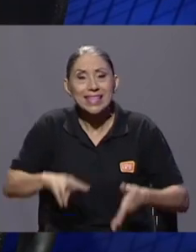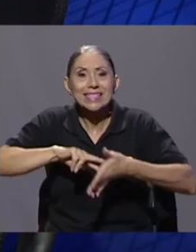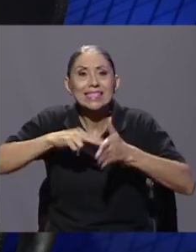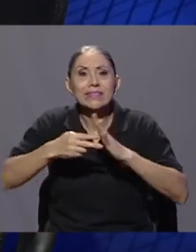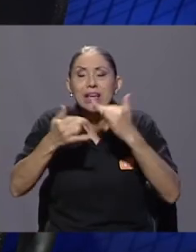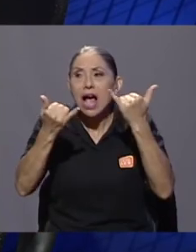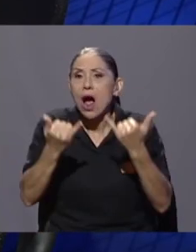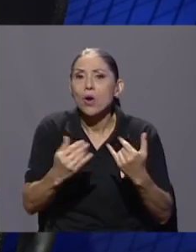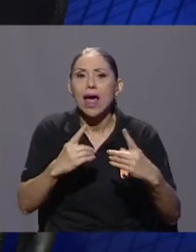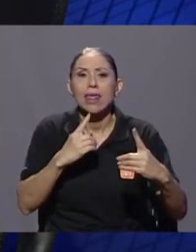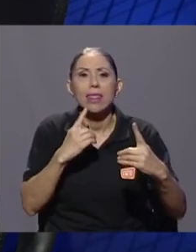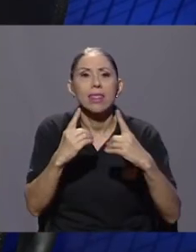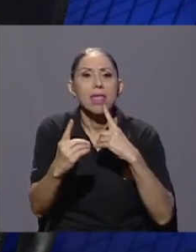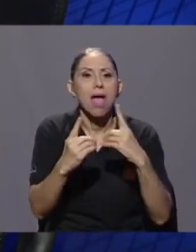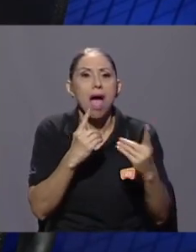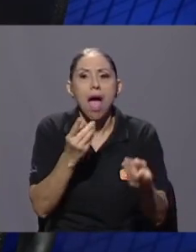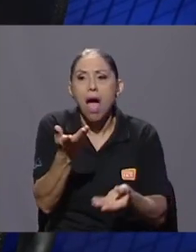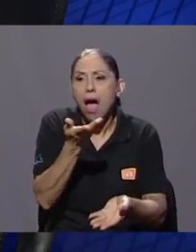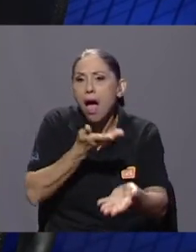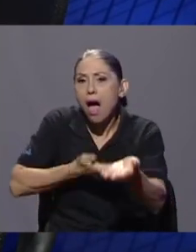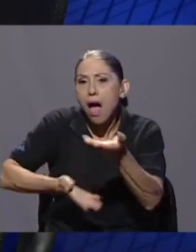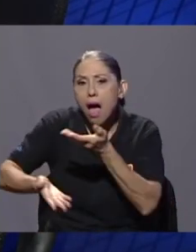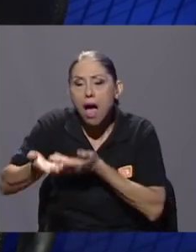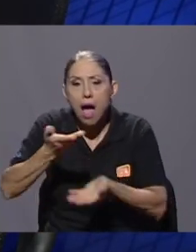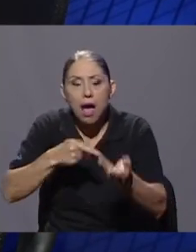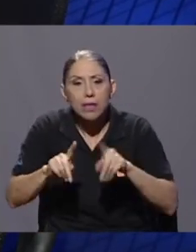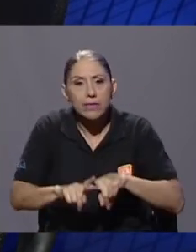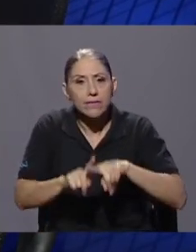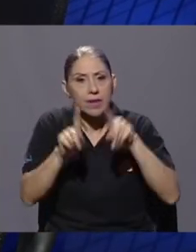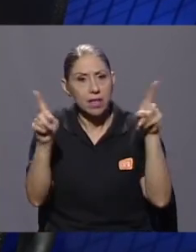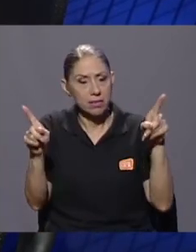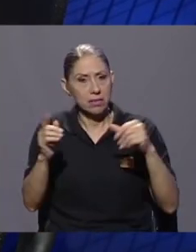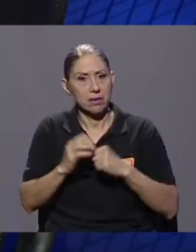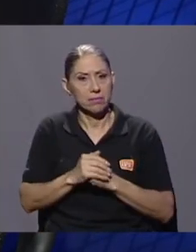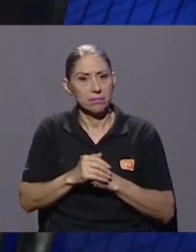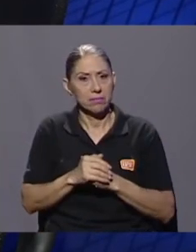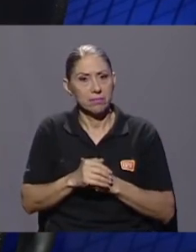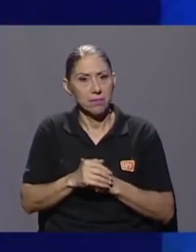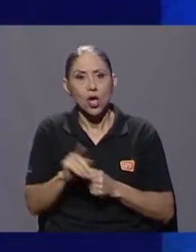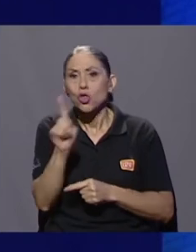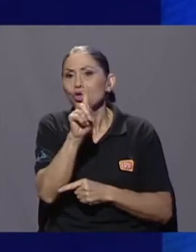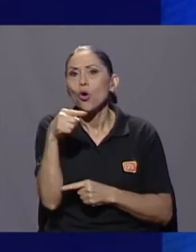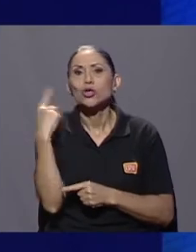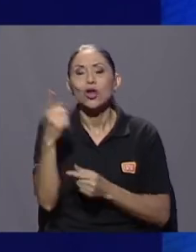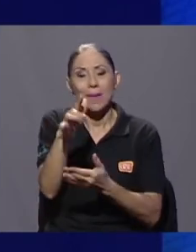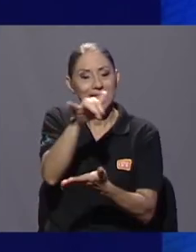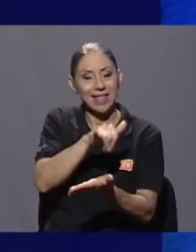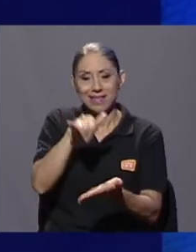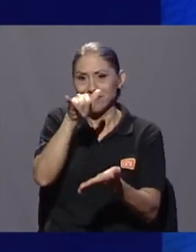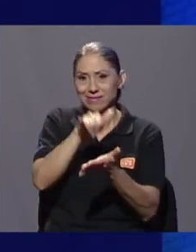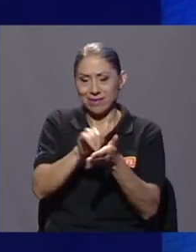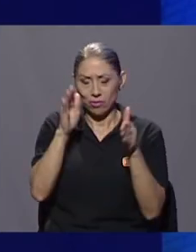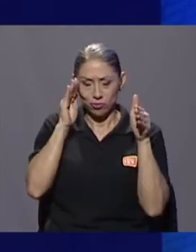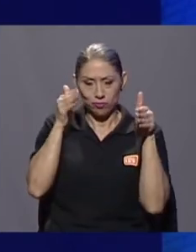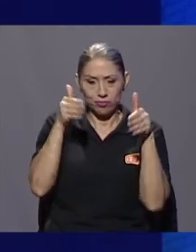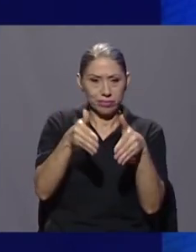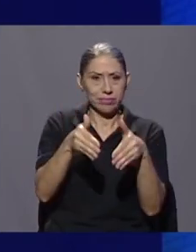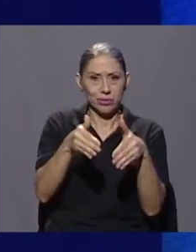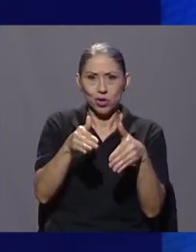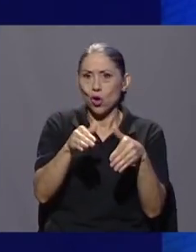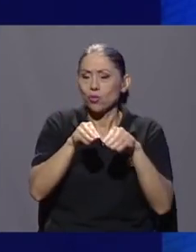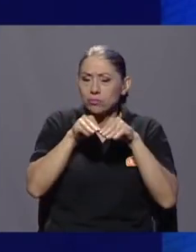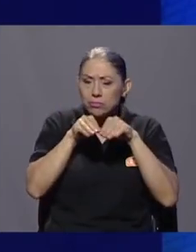totalmente diferente y es un diálogo que no es valle centralista, sino que es muy nacional,